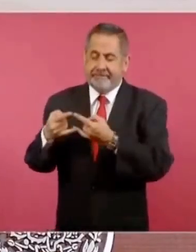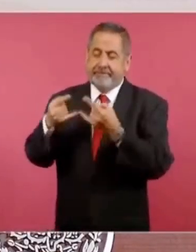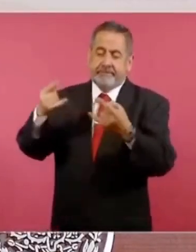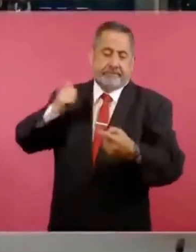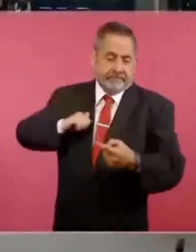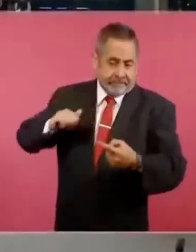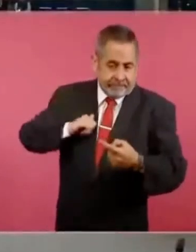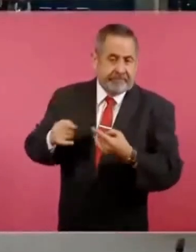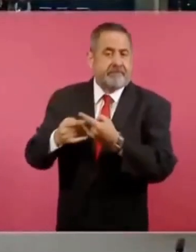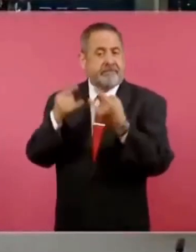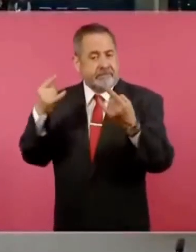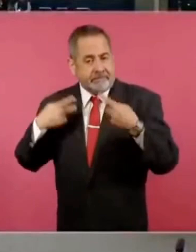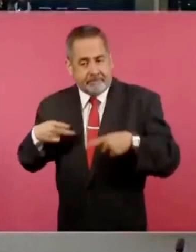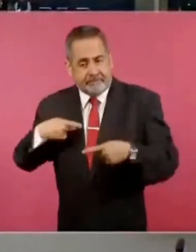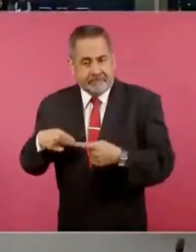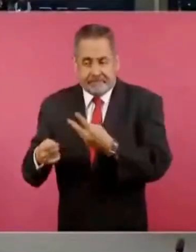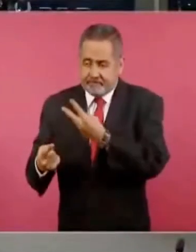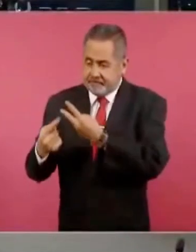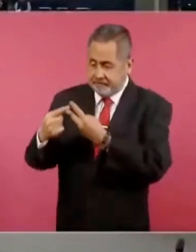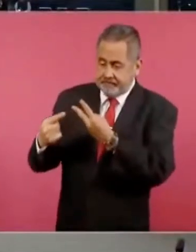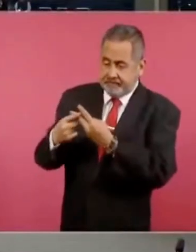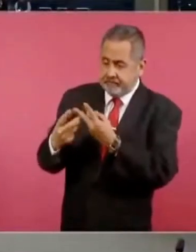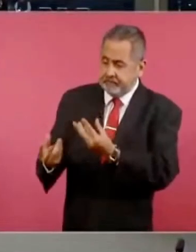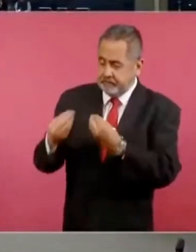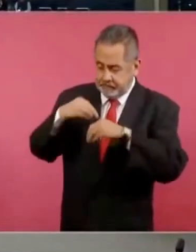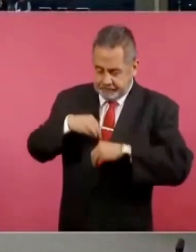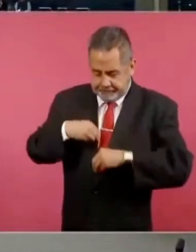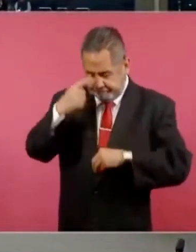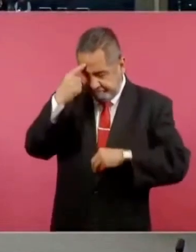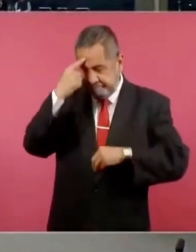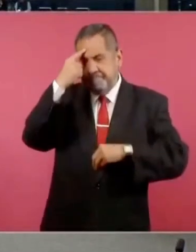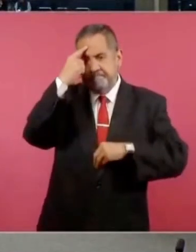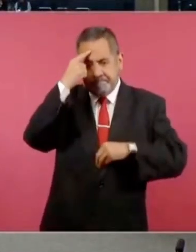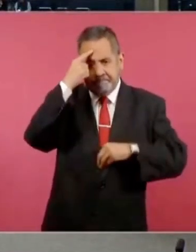dice por dónde debemos ir.